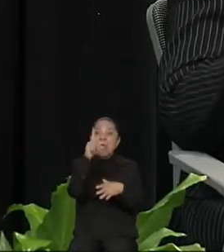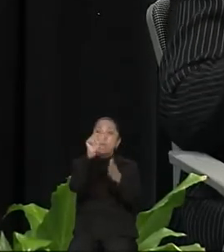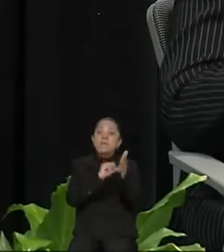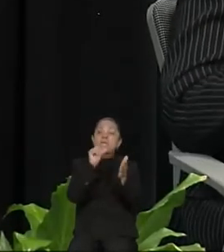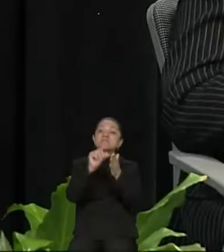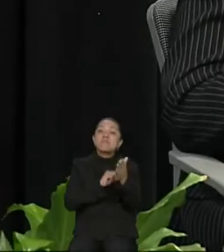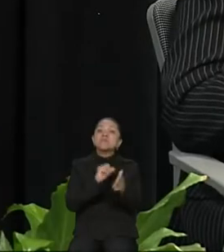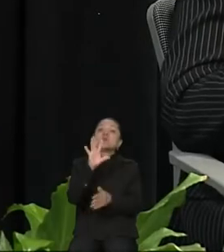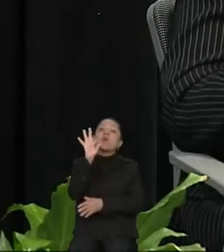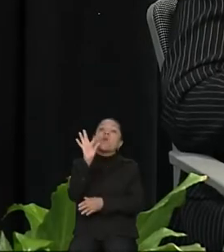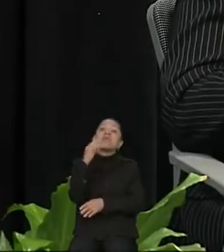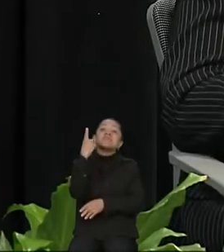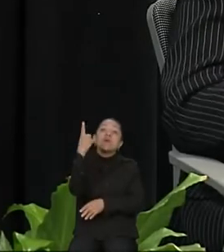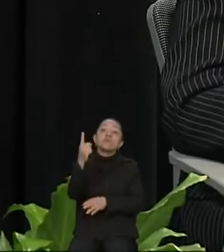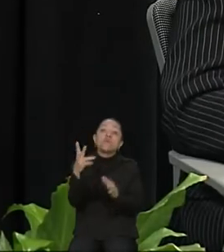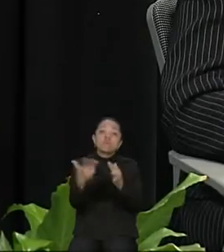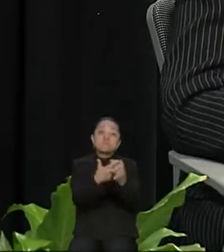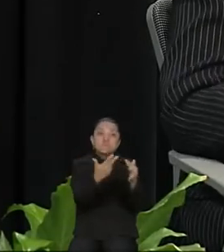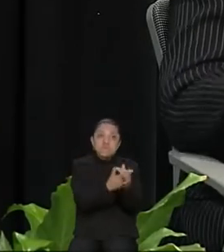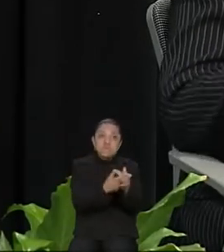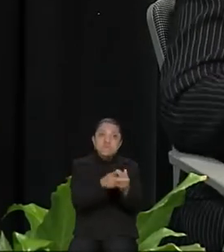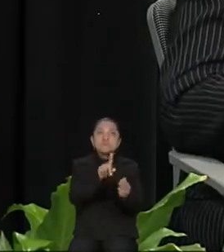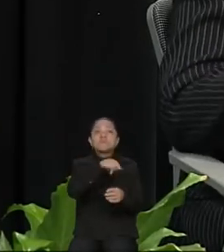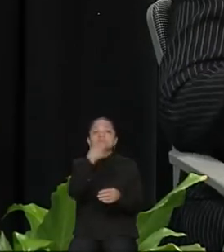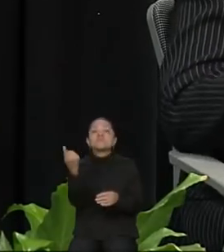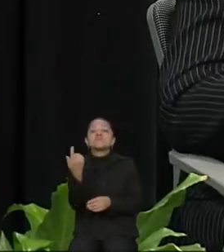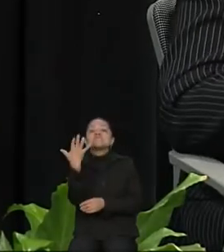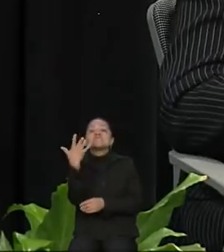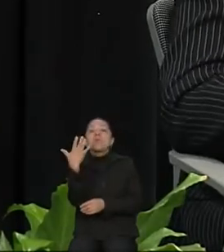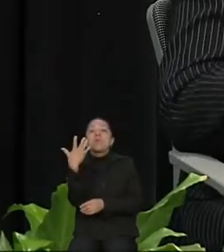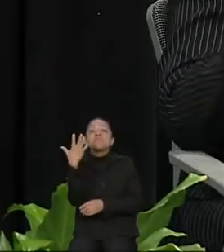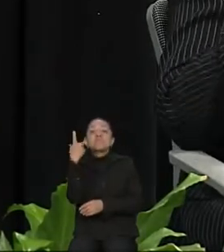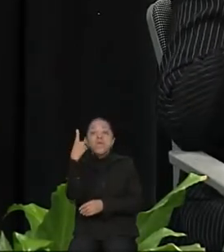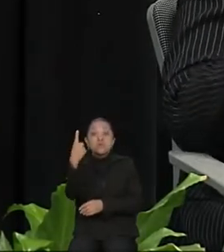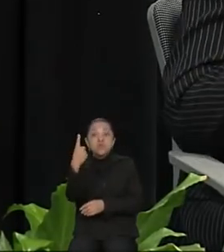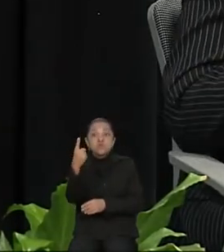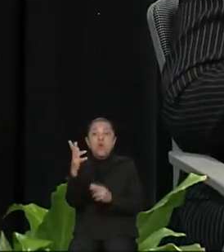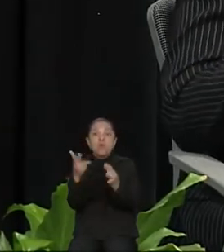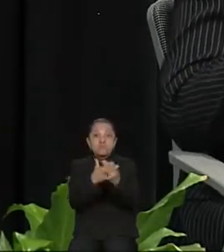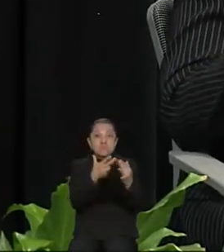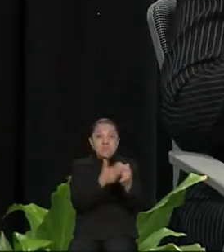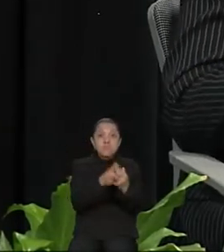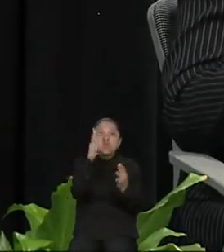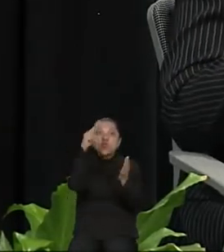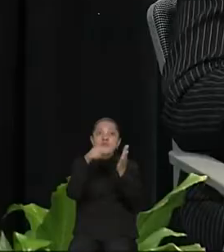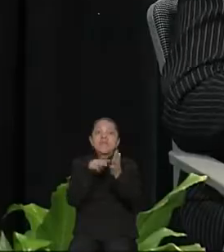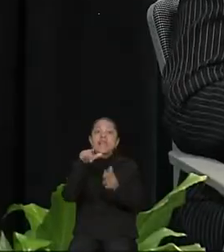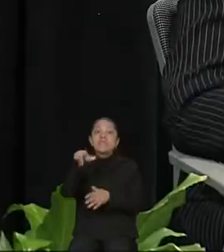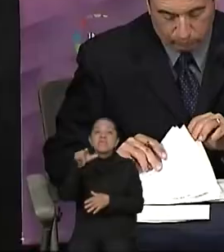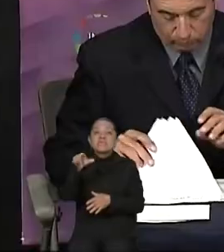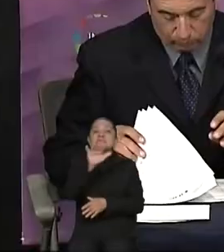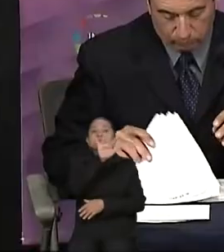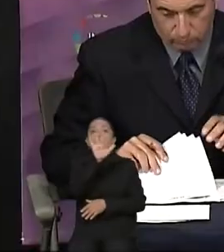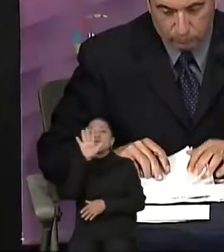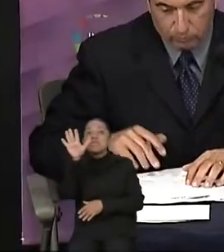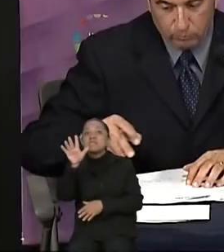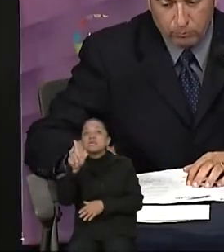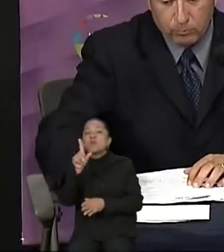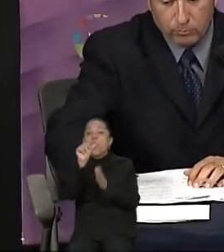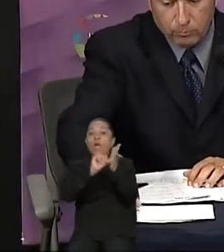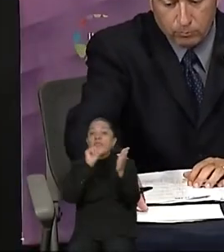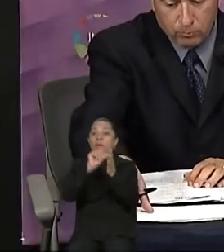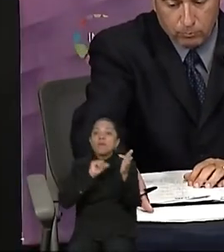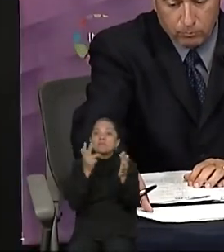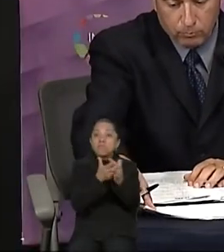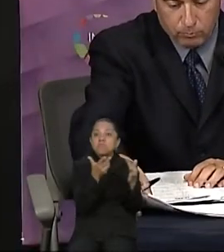51 homicidios al mes, y en el 2017 55 homicidios al mes. Asimismo,